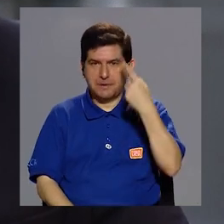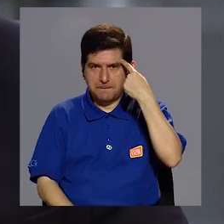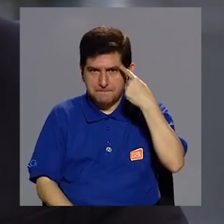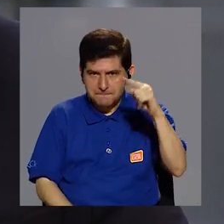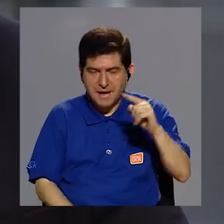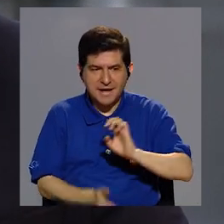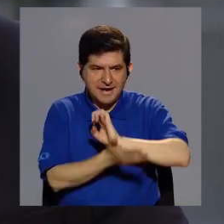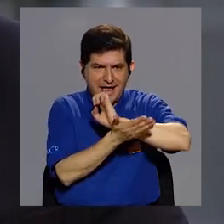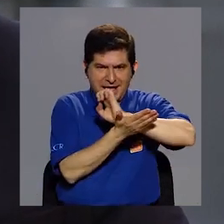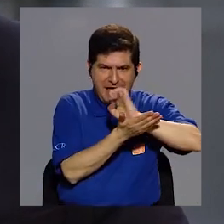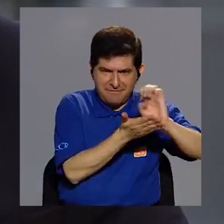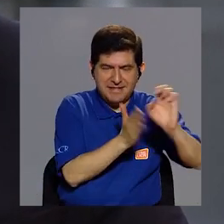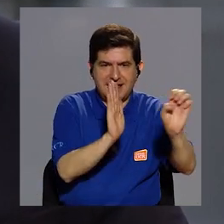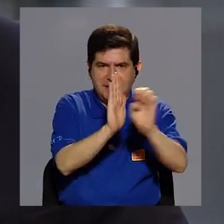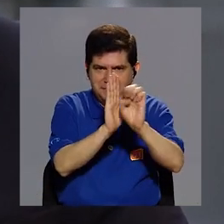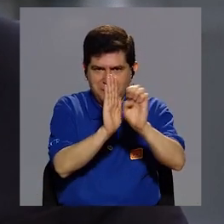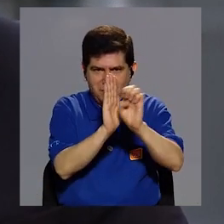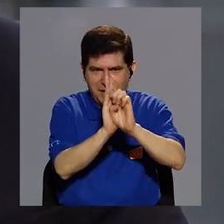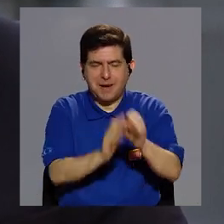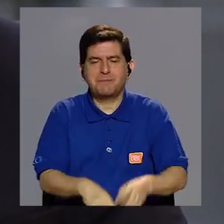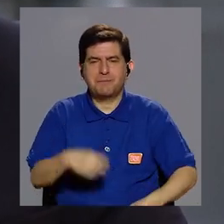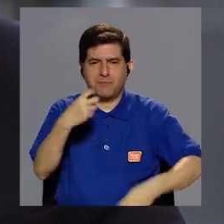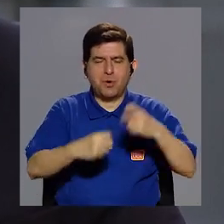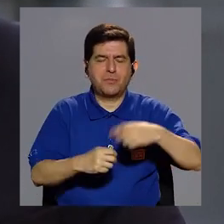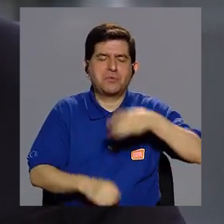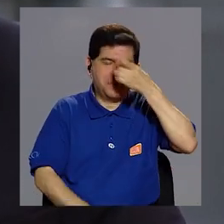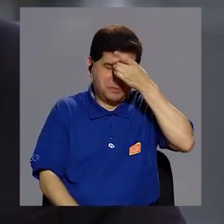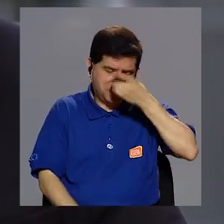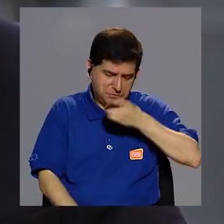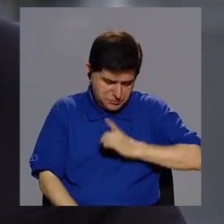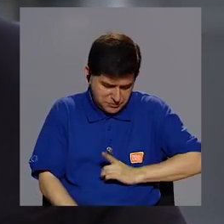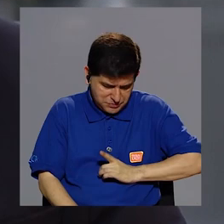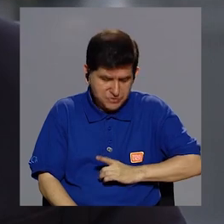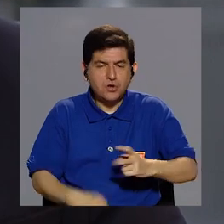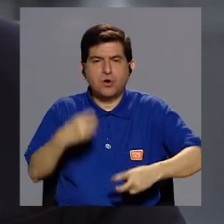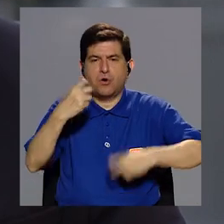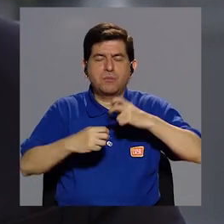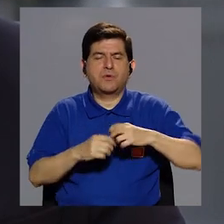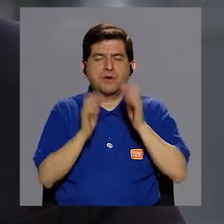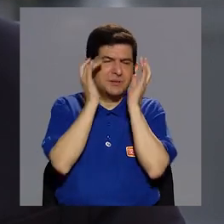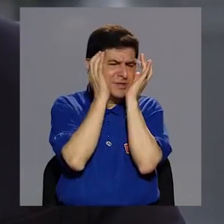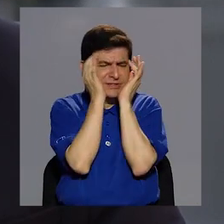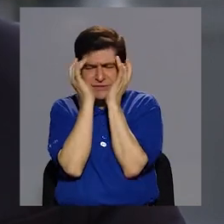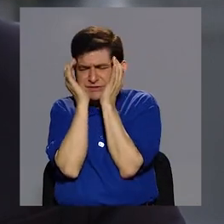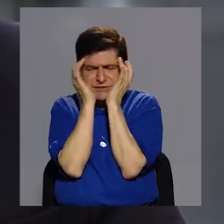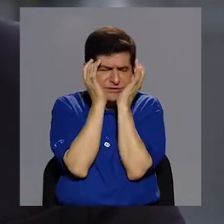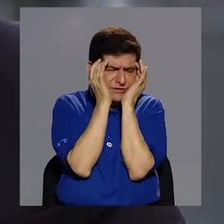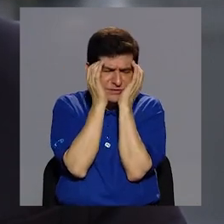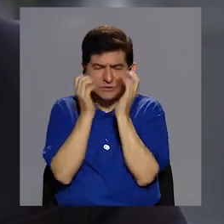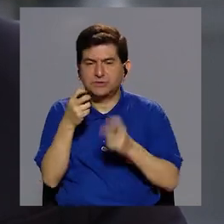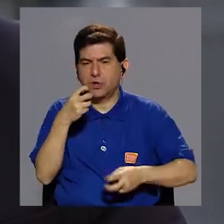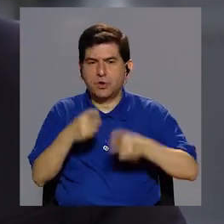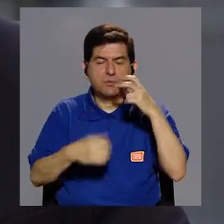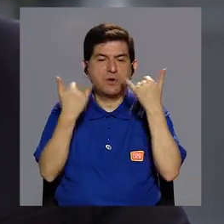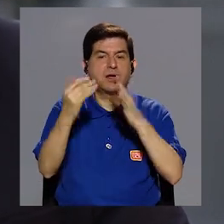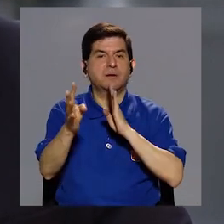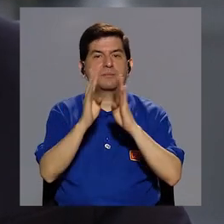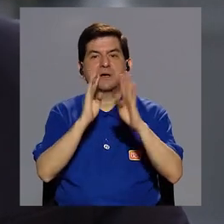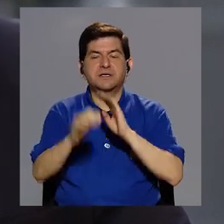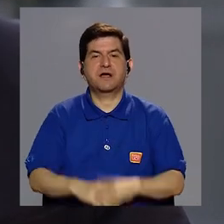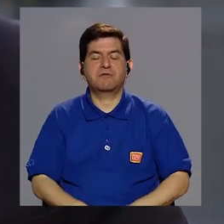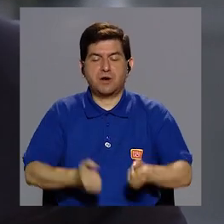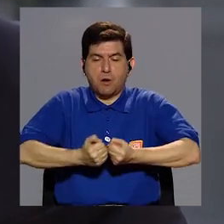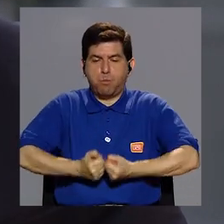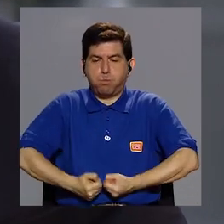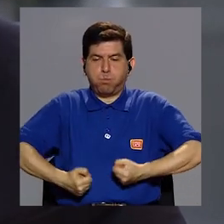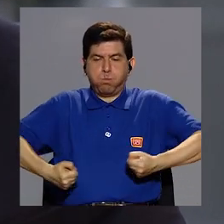para prevenir, por ejemplo, problemas de depresión, problemas de ansiedad, los problemas que hemos